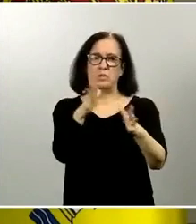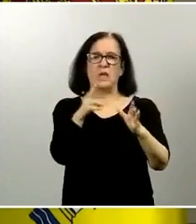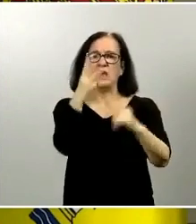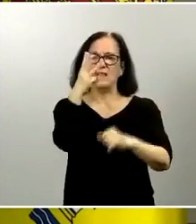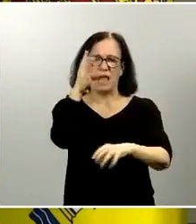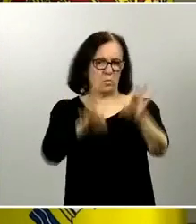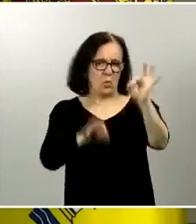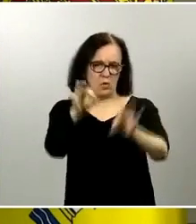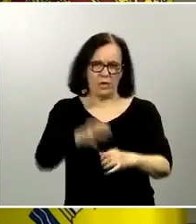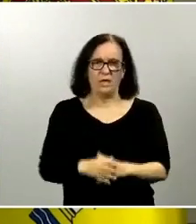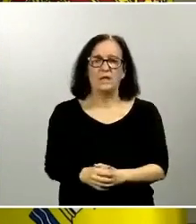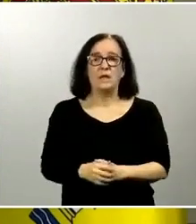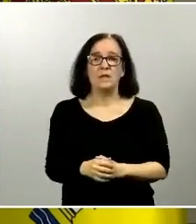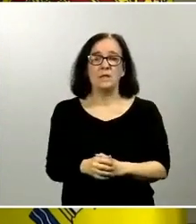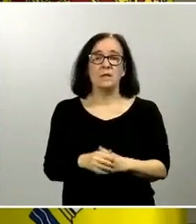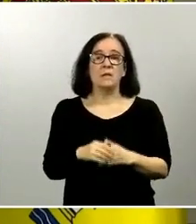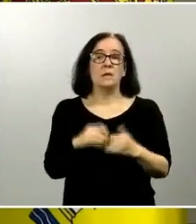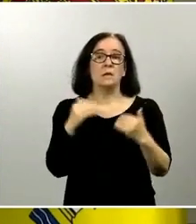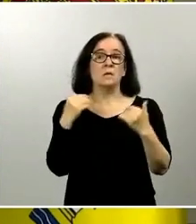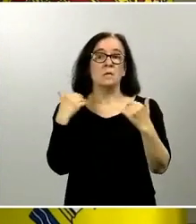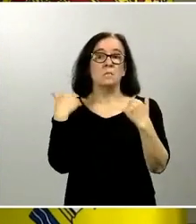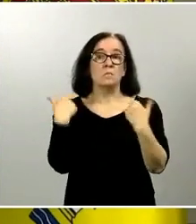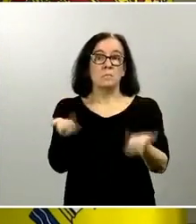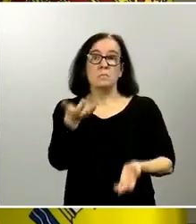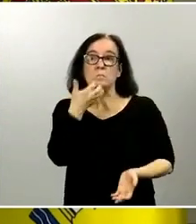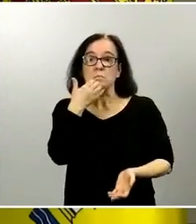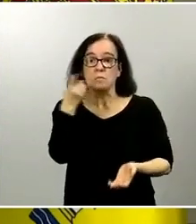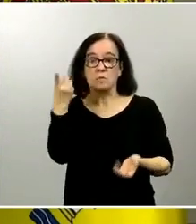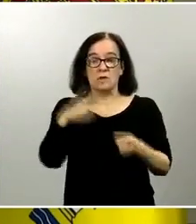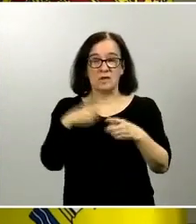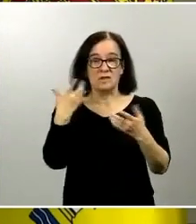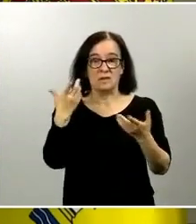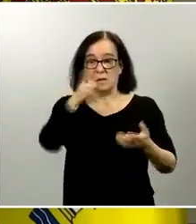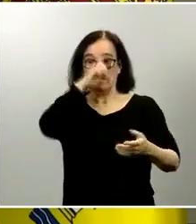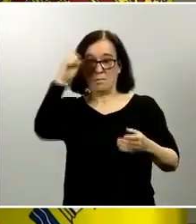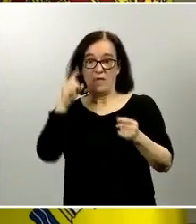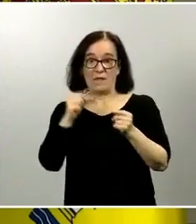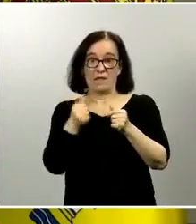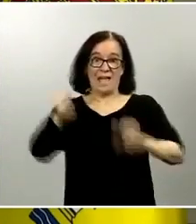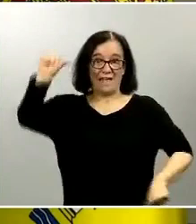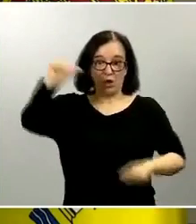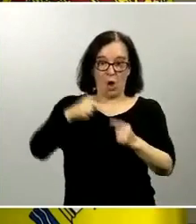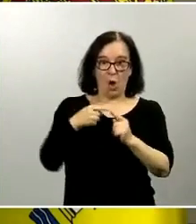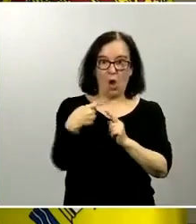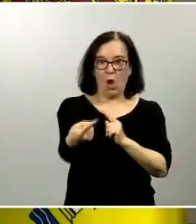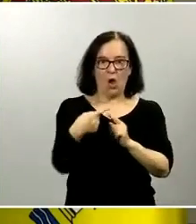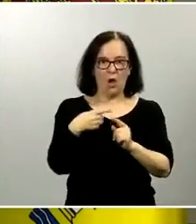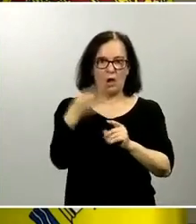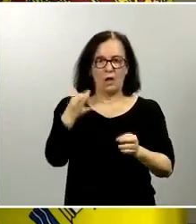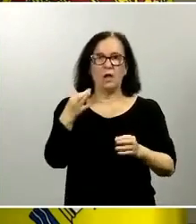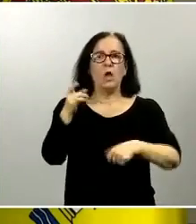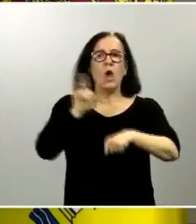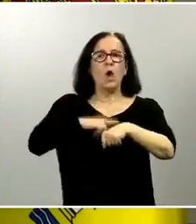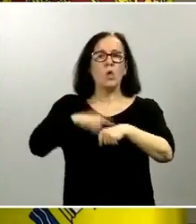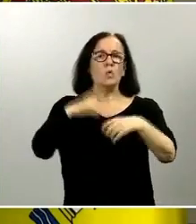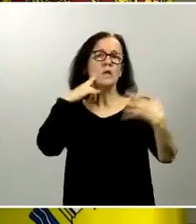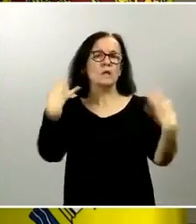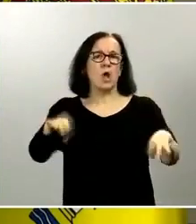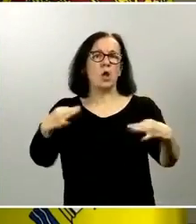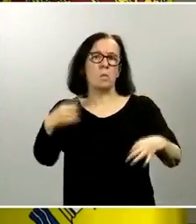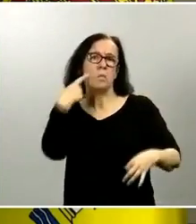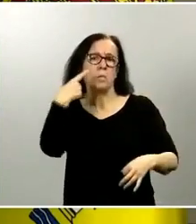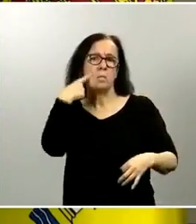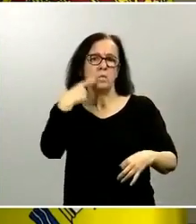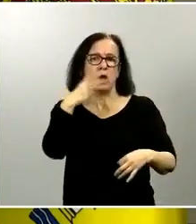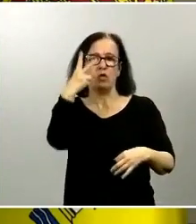y por poner un ejemplo en una línea como la Madrid Gijón que en un lunes normal tendría en torno a 2